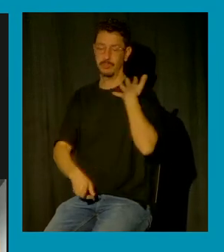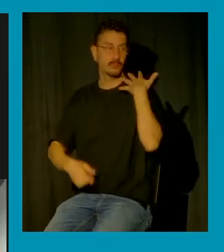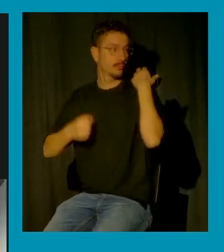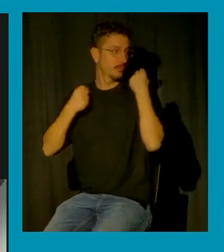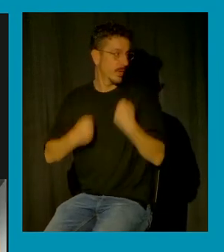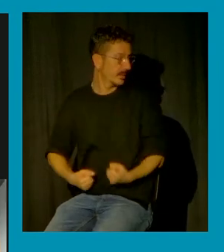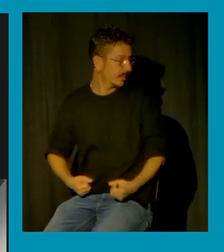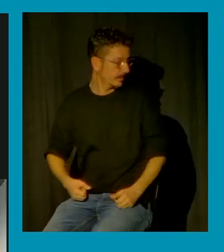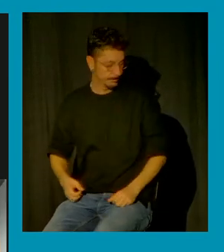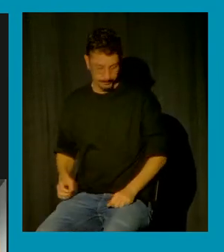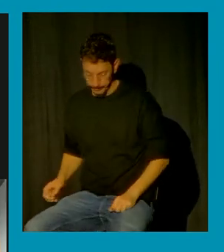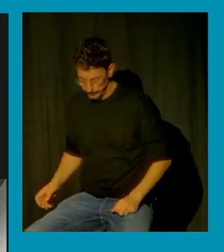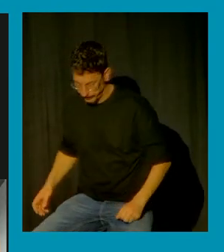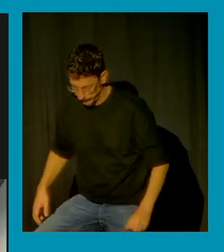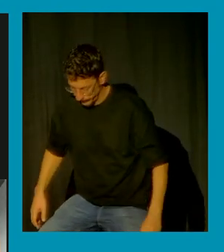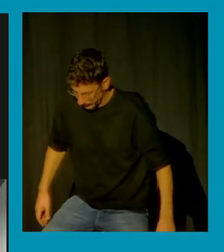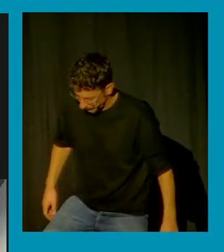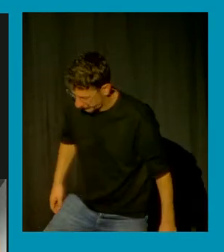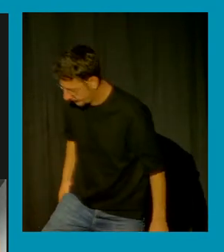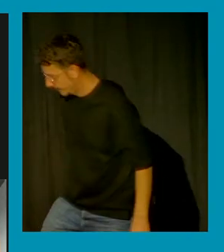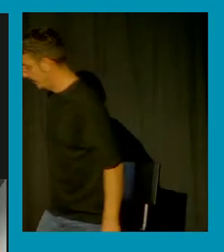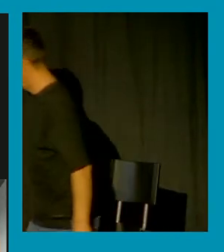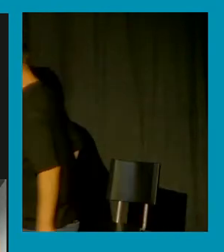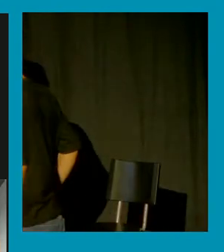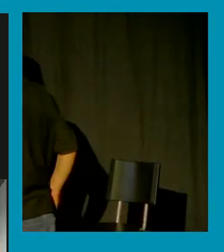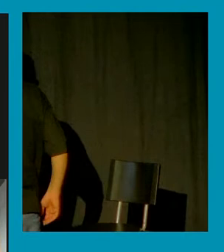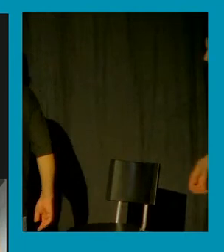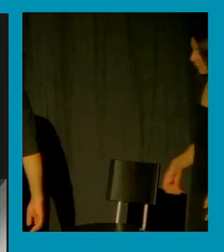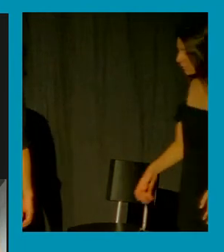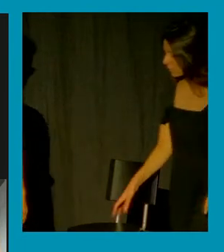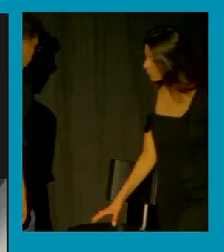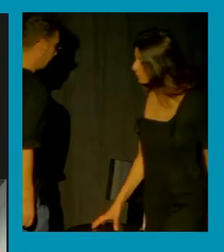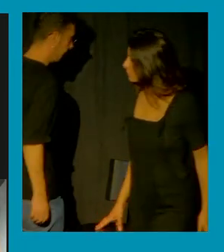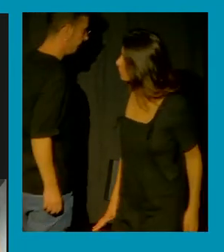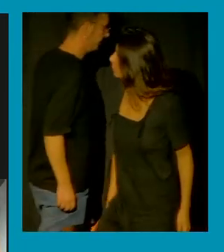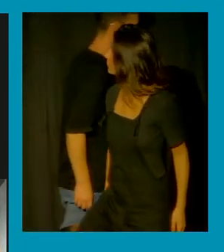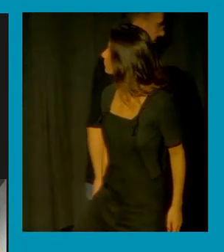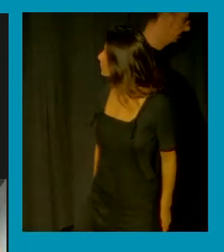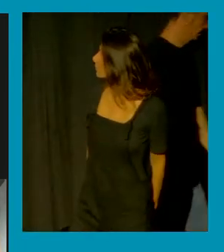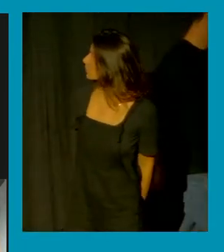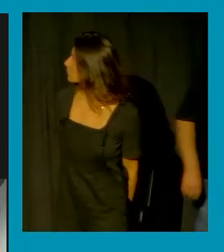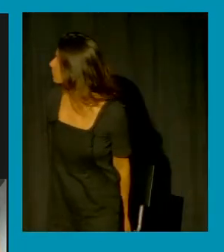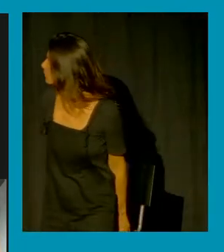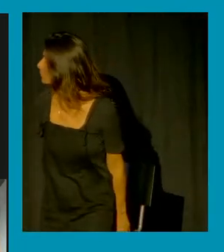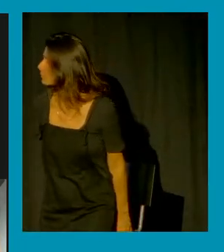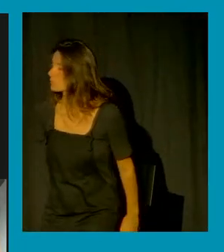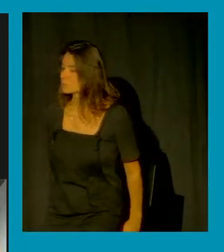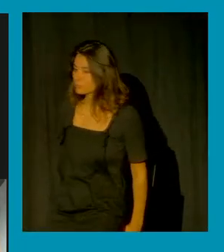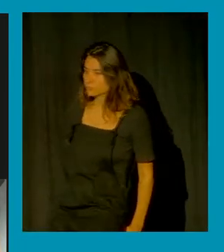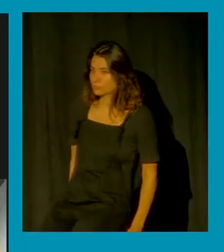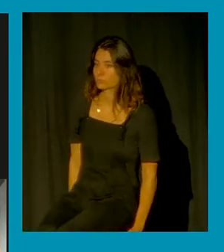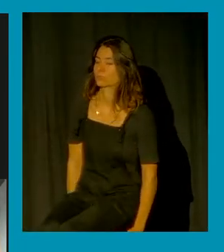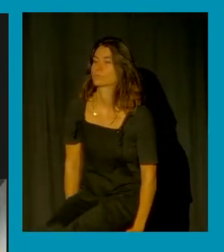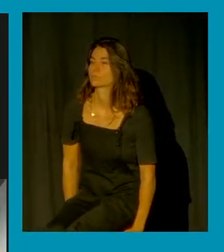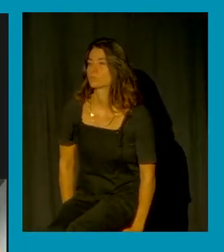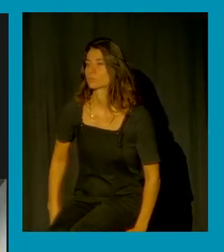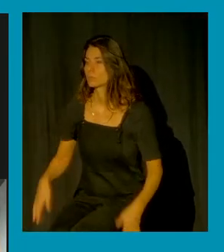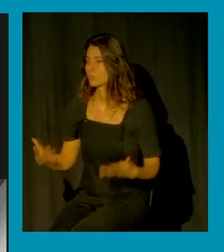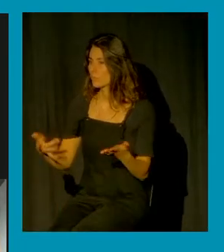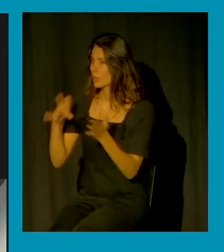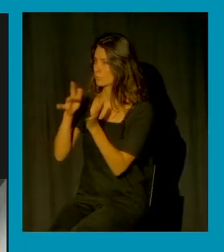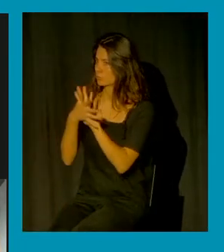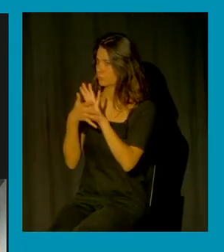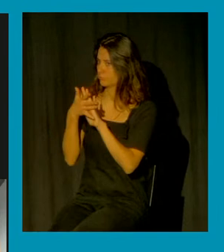bueno os quiero hablar de dos conceptos teóricos que utilizo en mi trabajo y que me parece que son muy